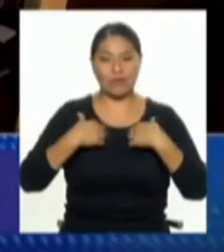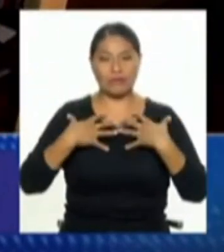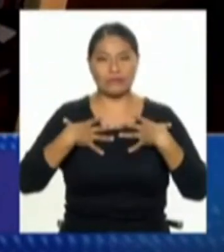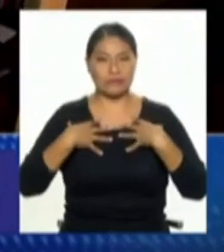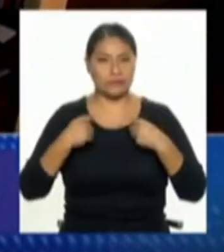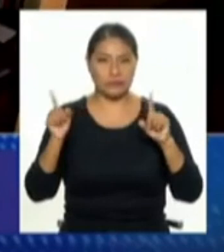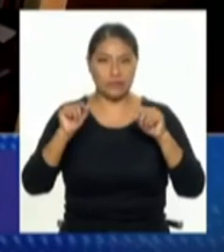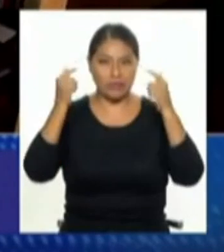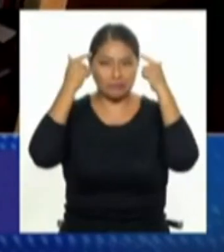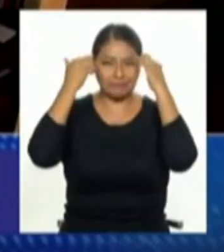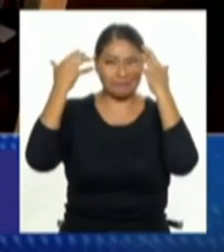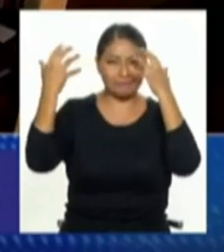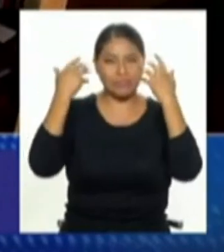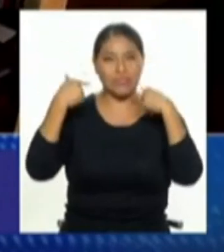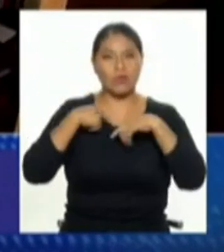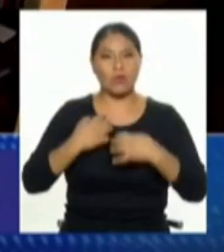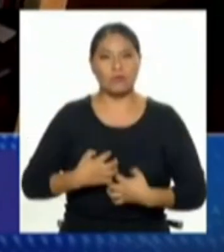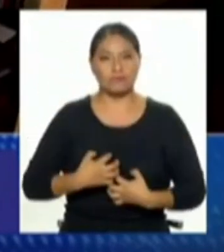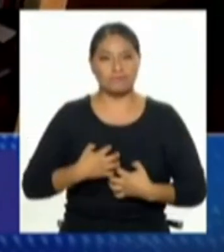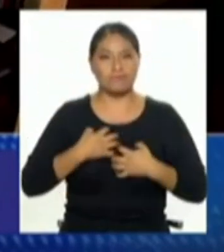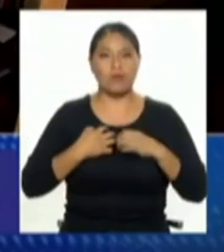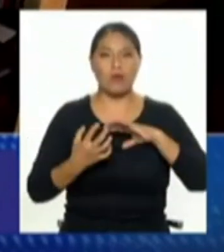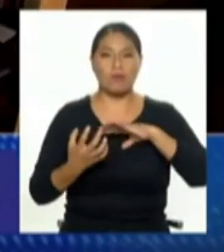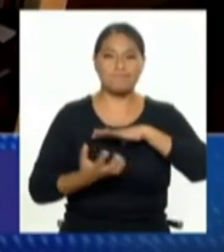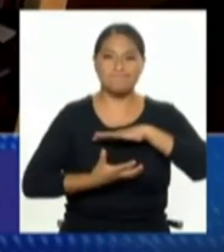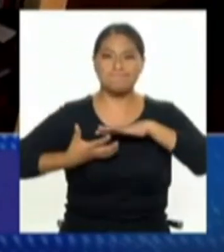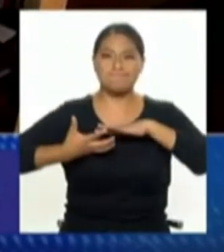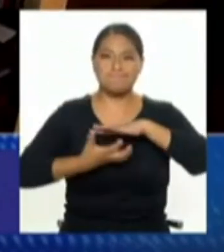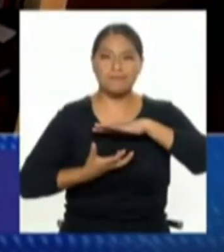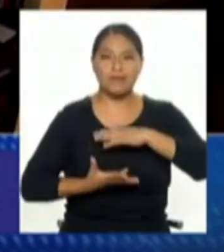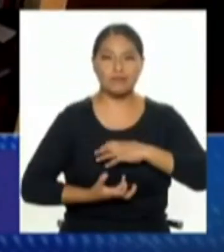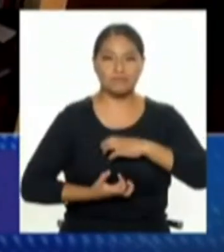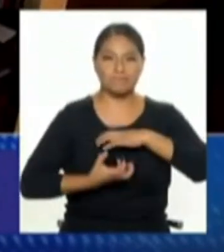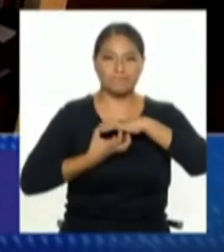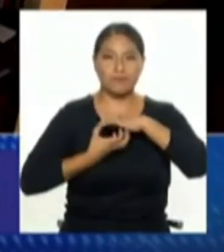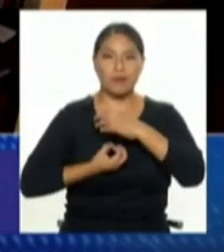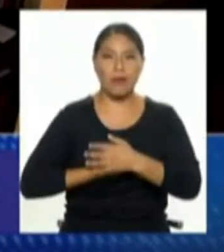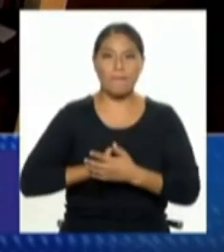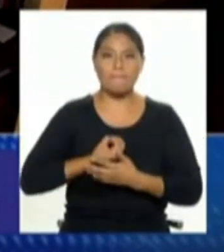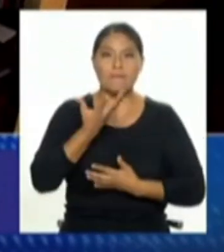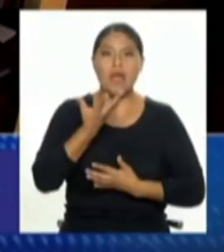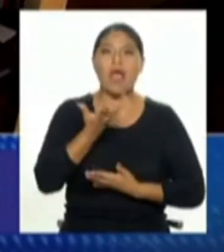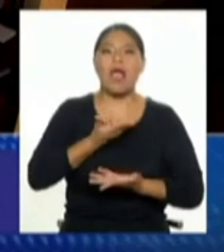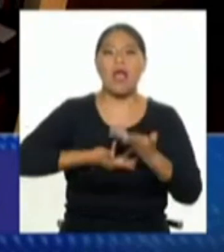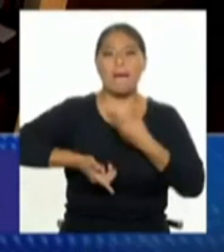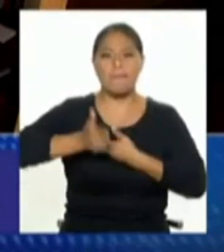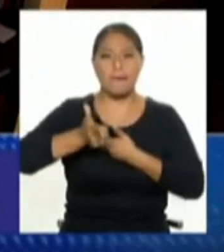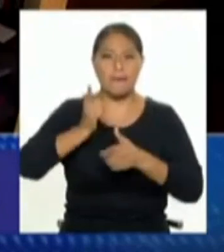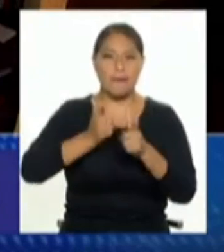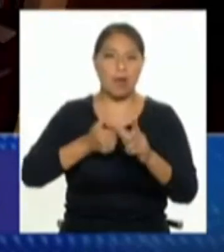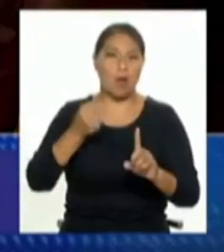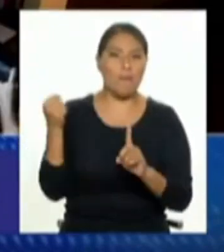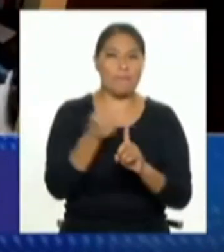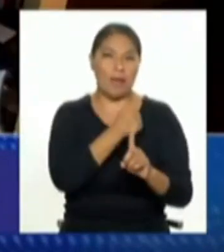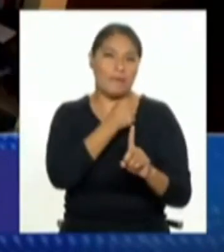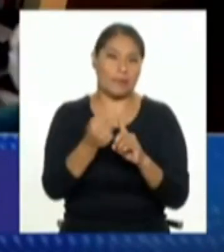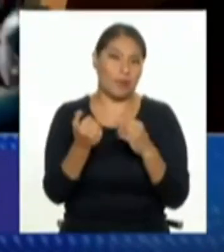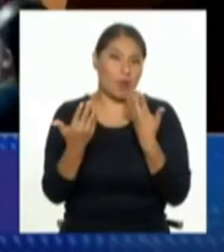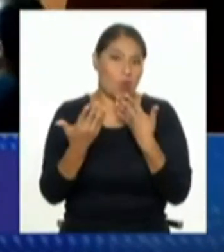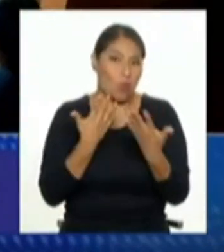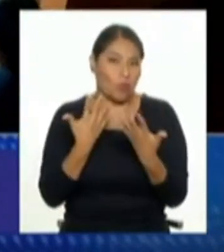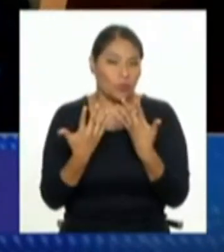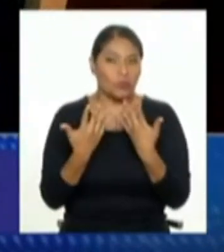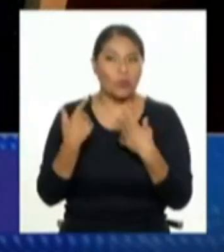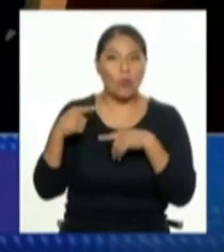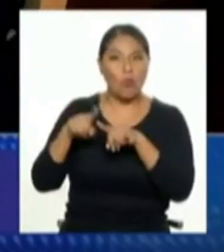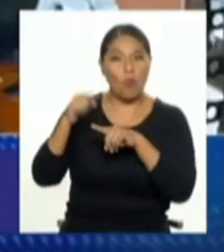inestabilidad, rabia contenida, desazón, puede desatarse una mayor agresividad e impulsividad, sobre todo si hay una